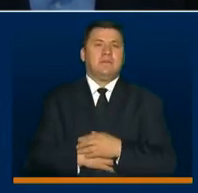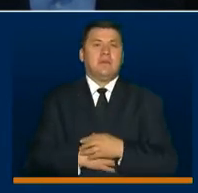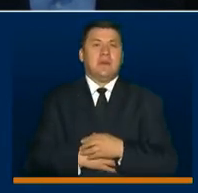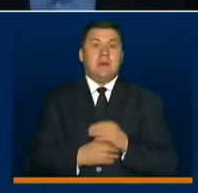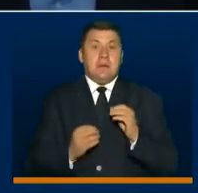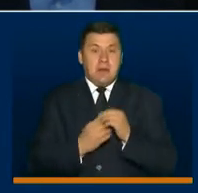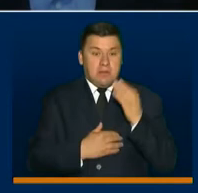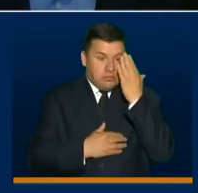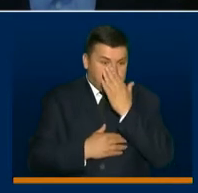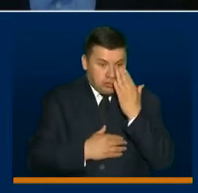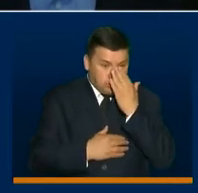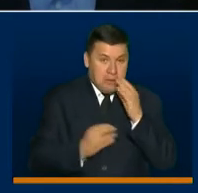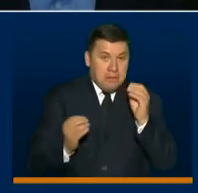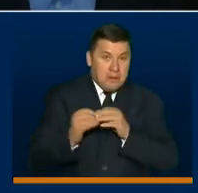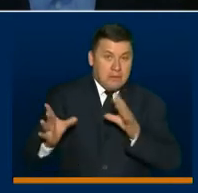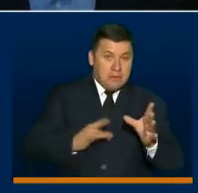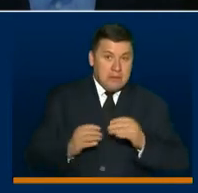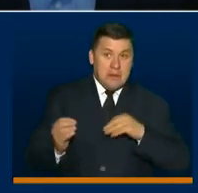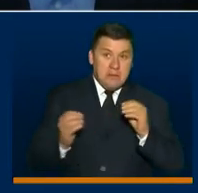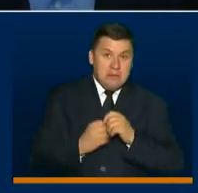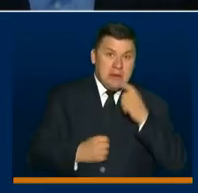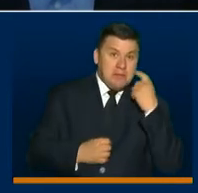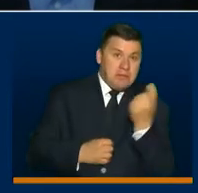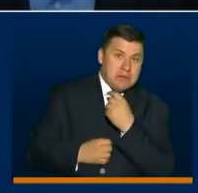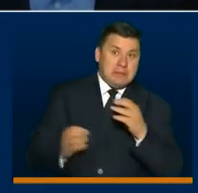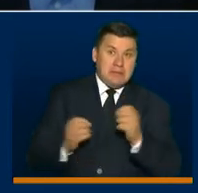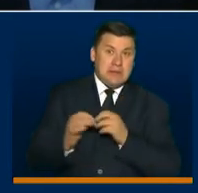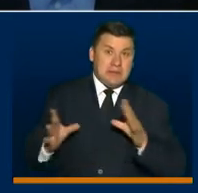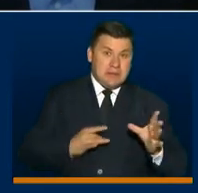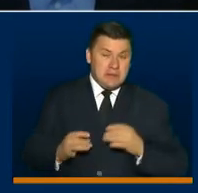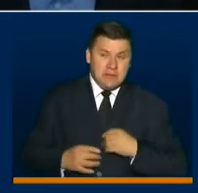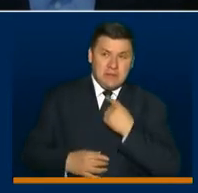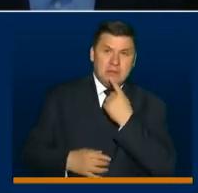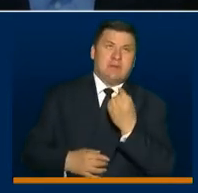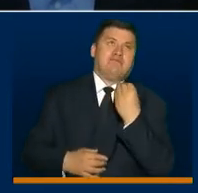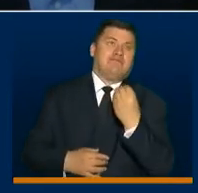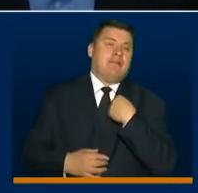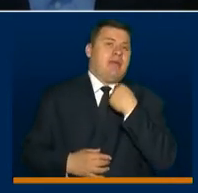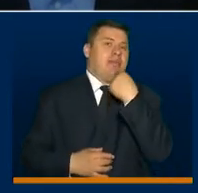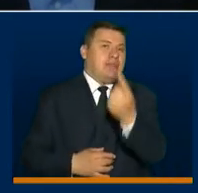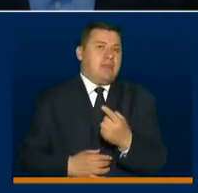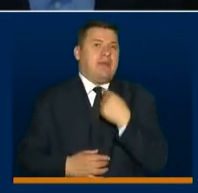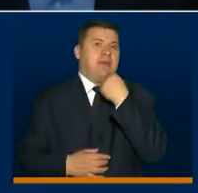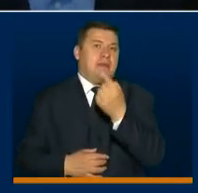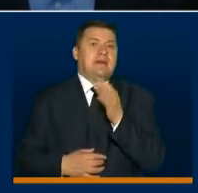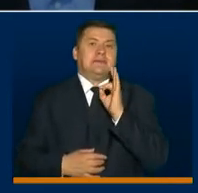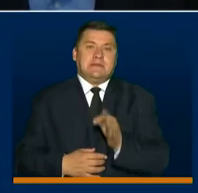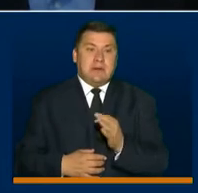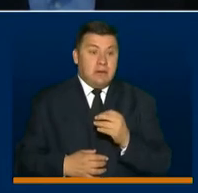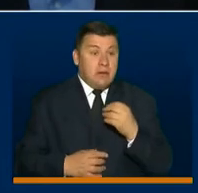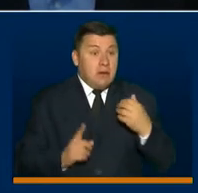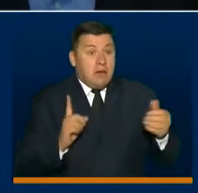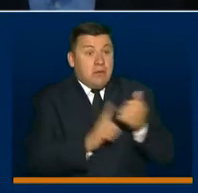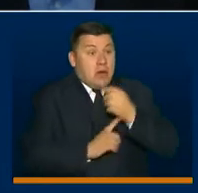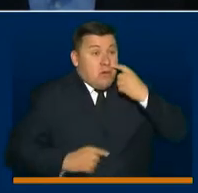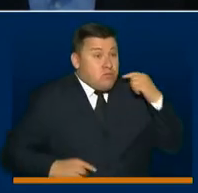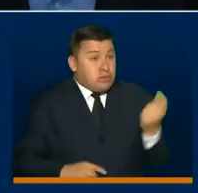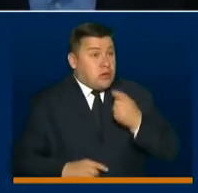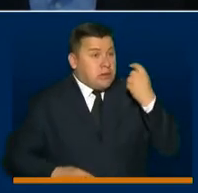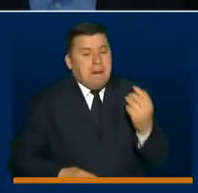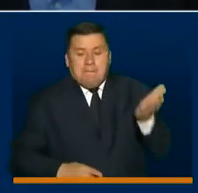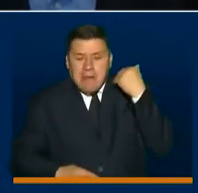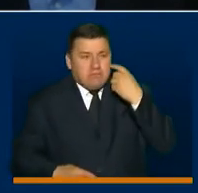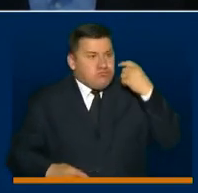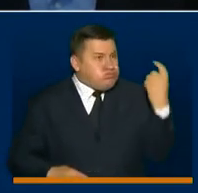a más pruebas, más contagios, a más búsqueda activa, más contagios, yo lo he dicho, por supuesto, que nos vamos a encontrar con más cuando hacemos búsqueda activa,